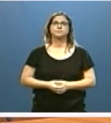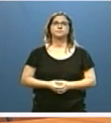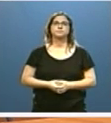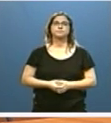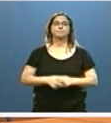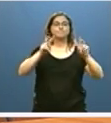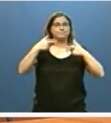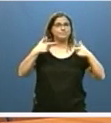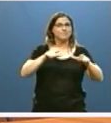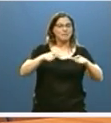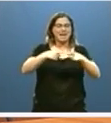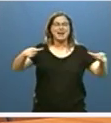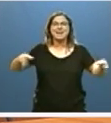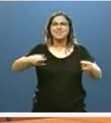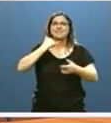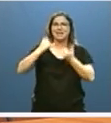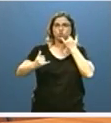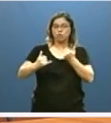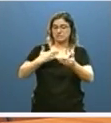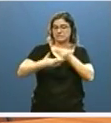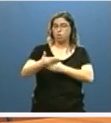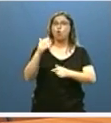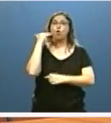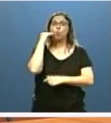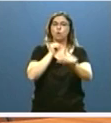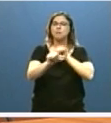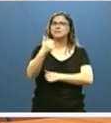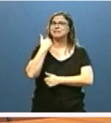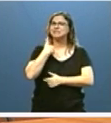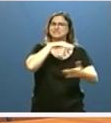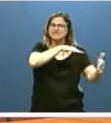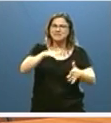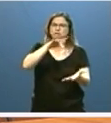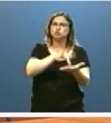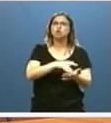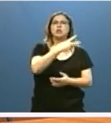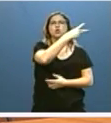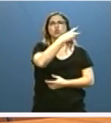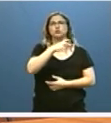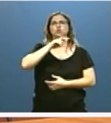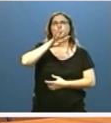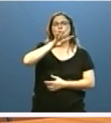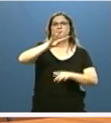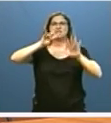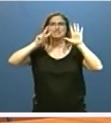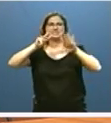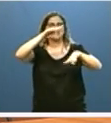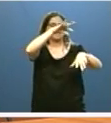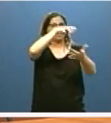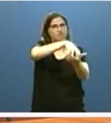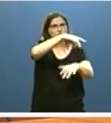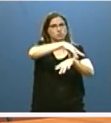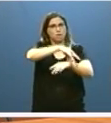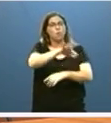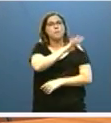En cuanto a la receta electrónica, el próximo mes de julio estará implantada en los 247 centros de salud y en las